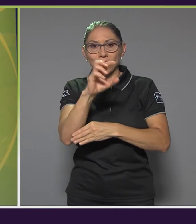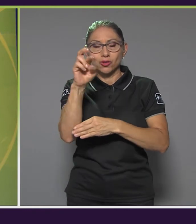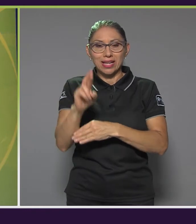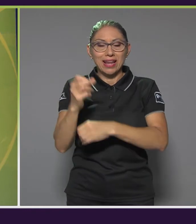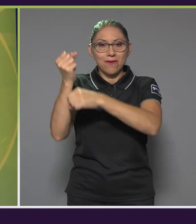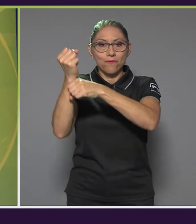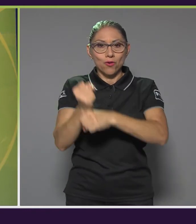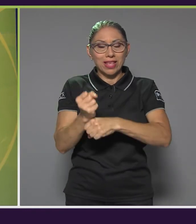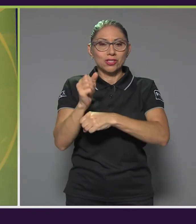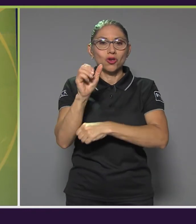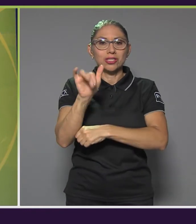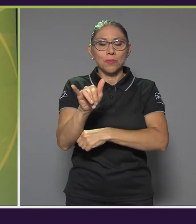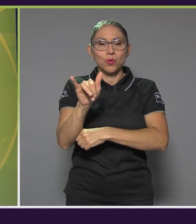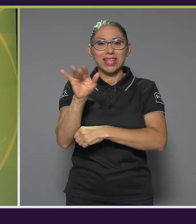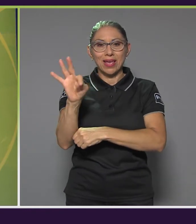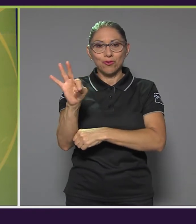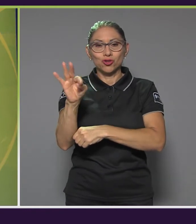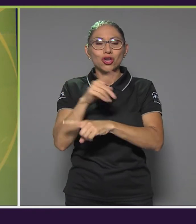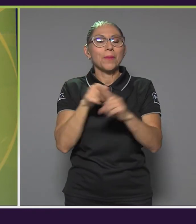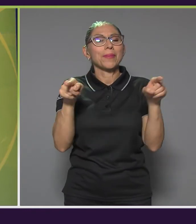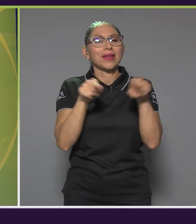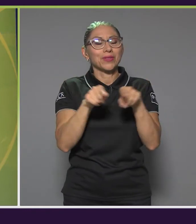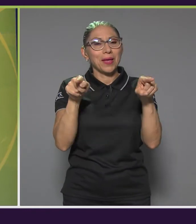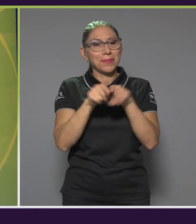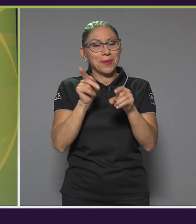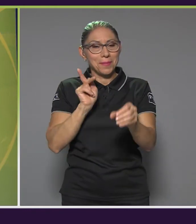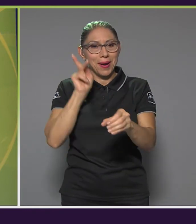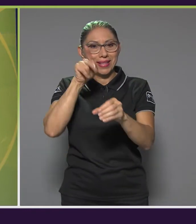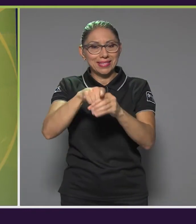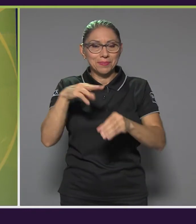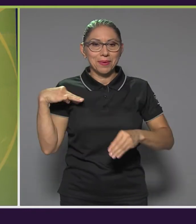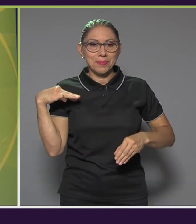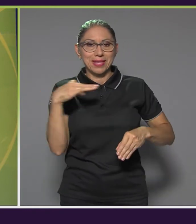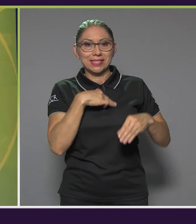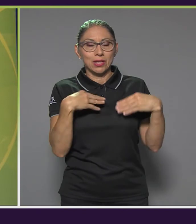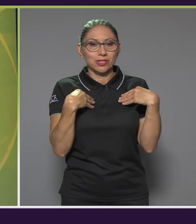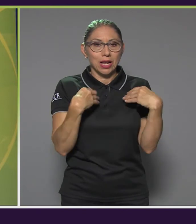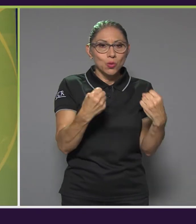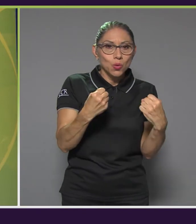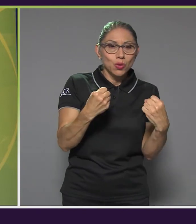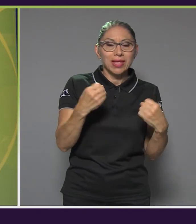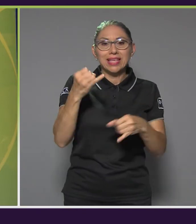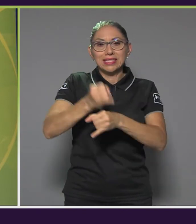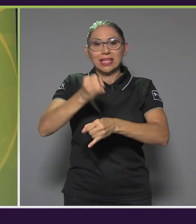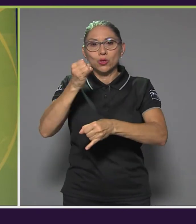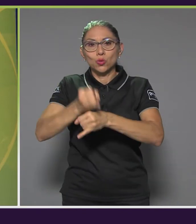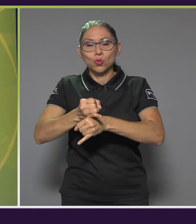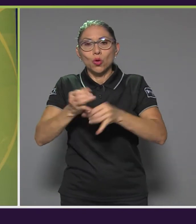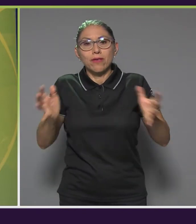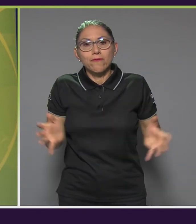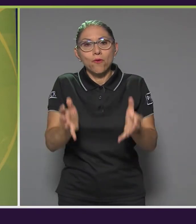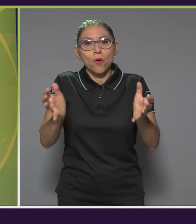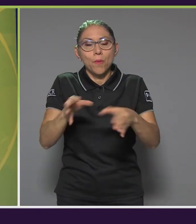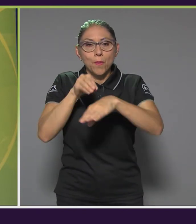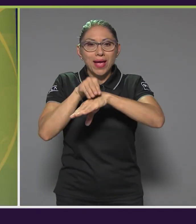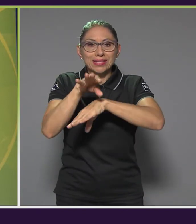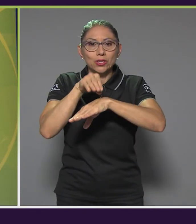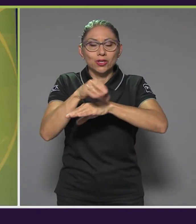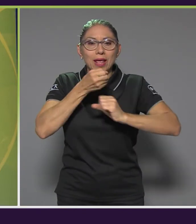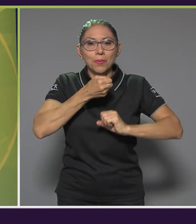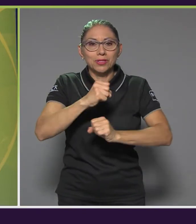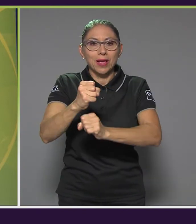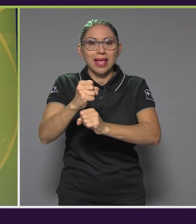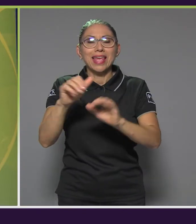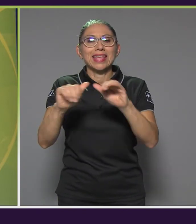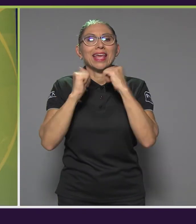Yamunita Bush pero también participan el Ministerio de Salud, el Instituto de Fomento y Asesoría Municipal y la Asociación